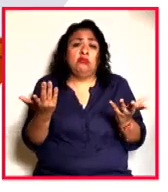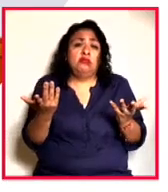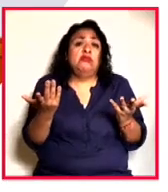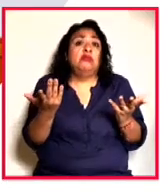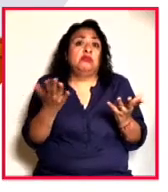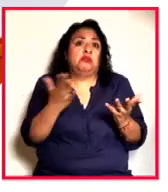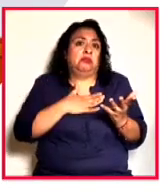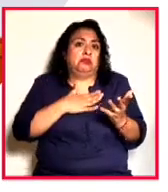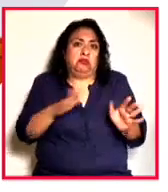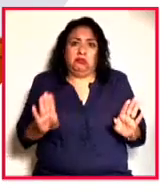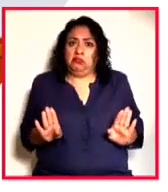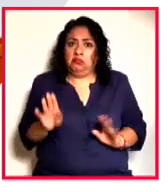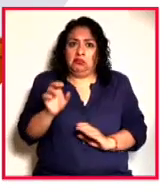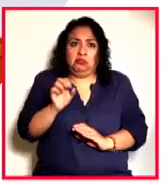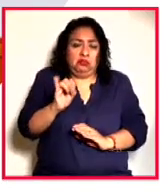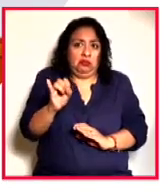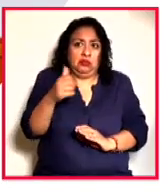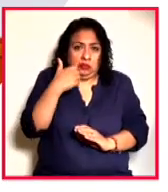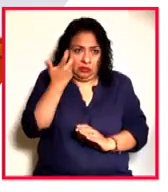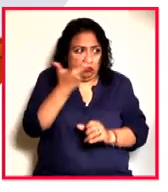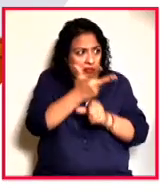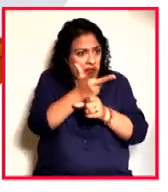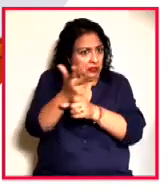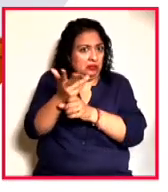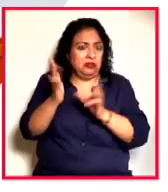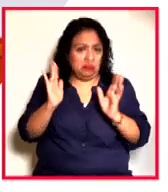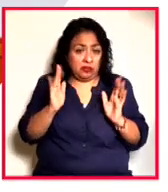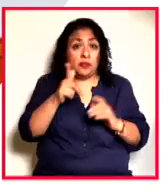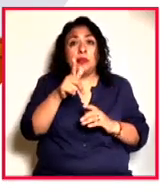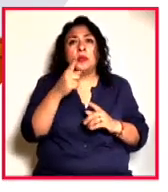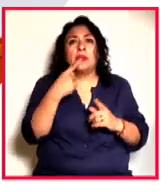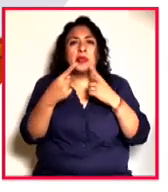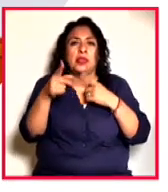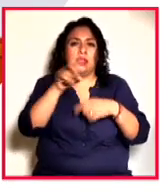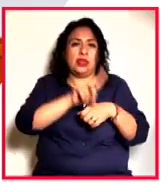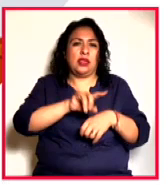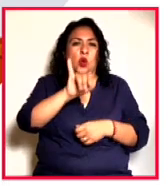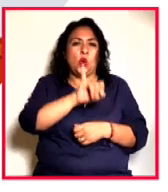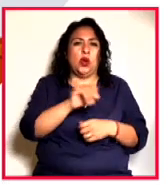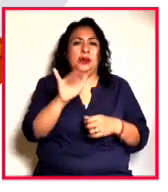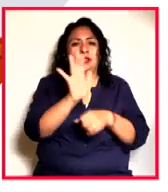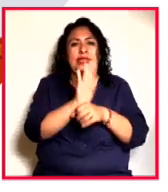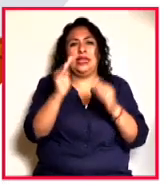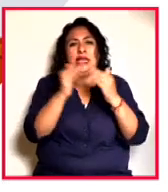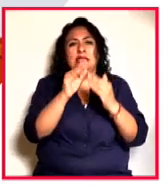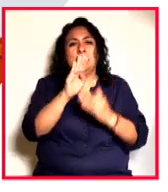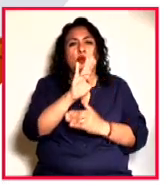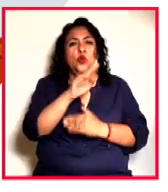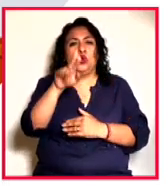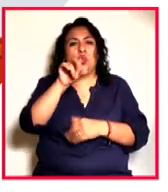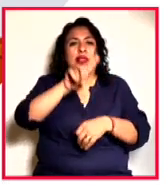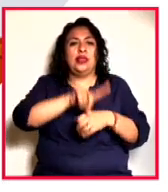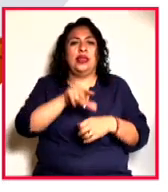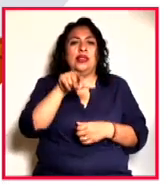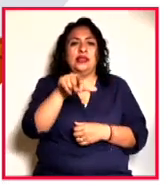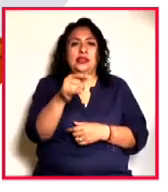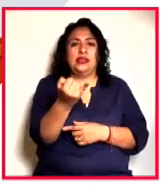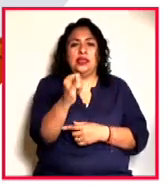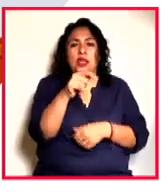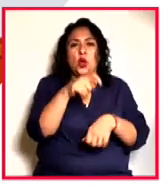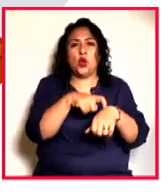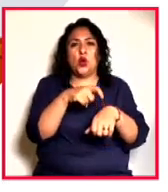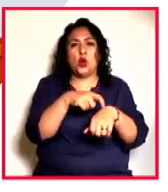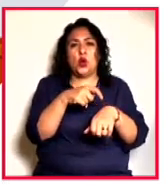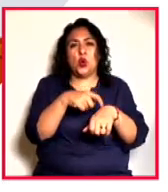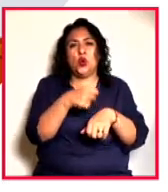personalidad me impulsa hacerlas, ¿no? La charla de jueves de cine en Casa Buñuel se llevará a cabo este 17 de junio a las 18